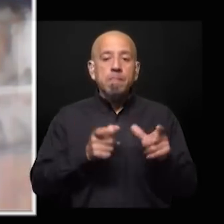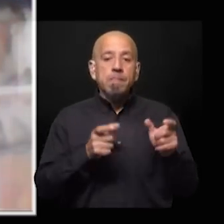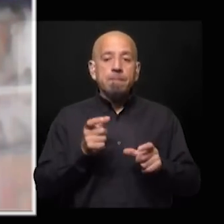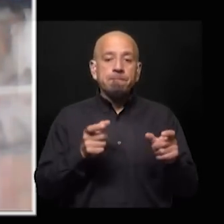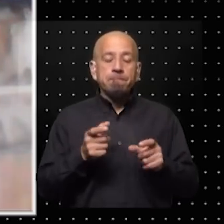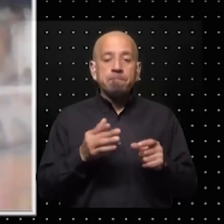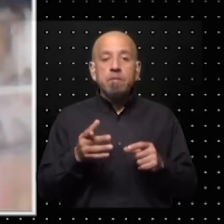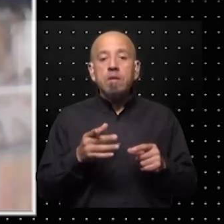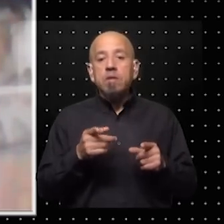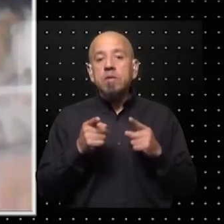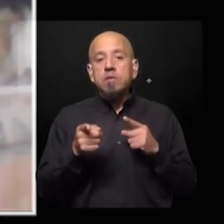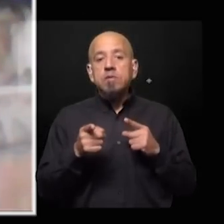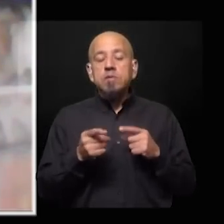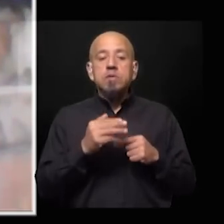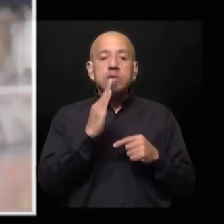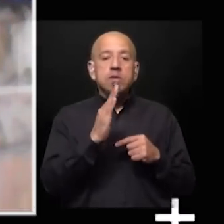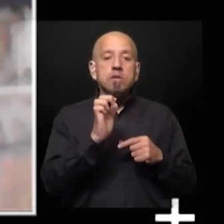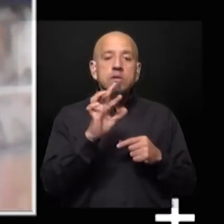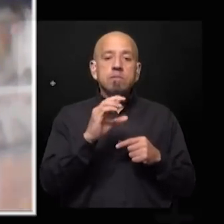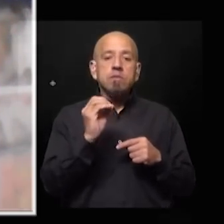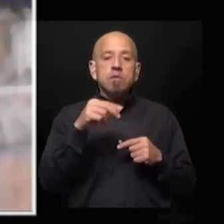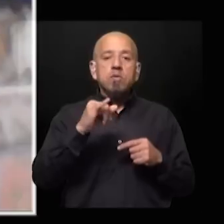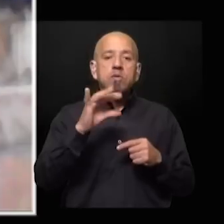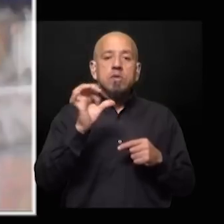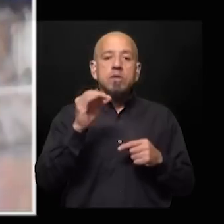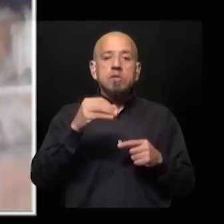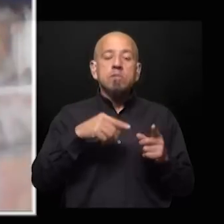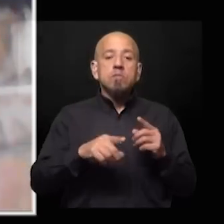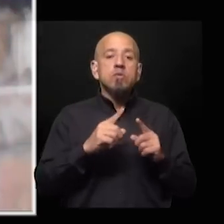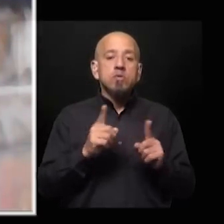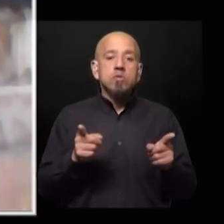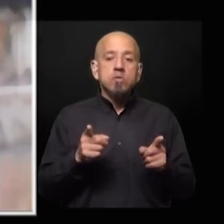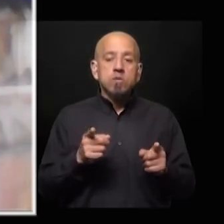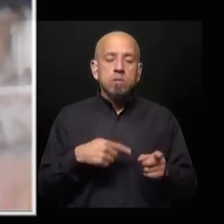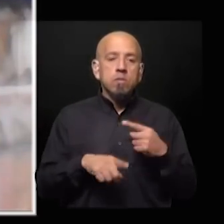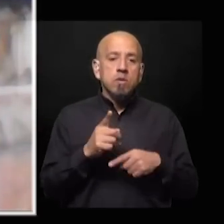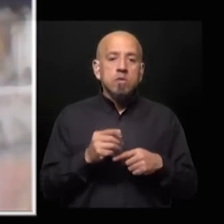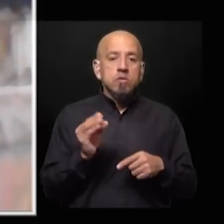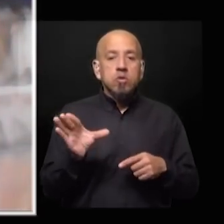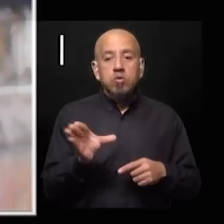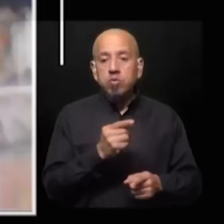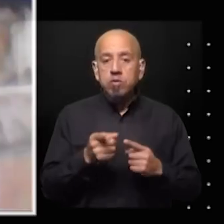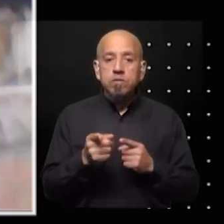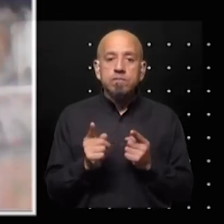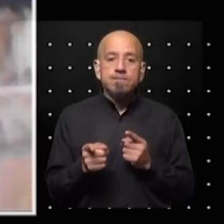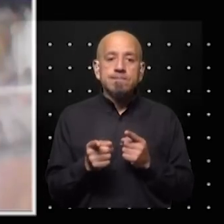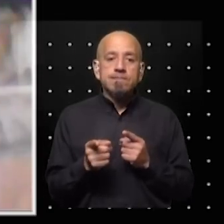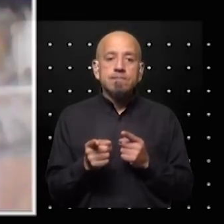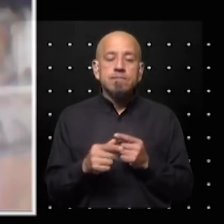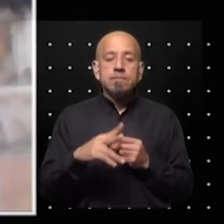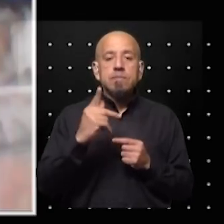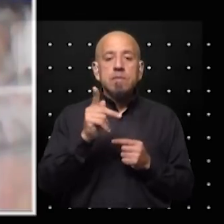sean parte del peronismo que sean parte del kirchnerismo y no se sientan atraídas ahora toda la dirigencia del